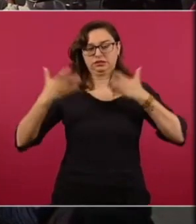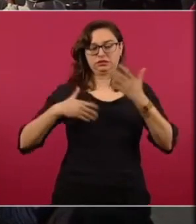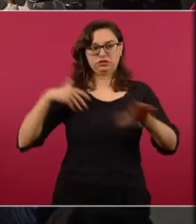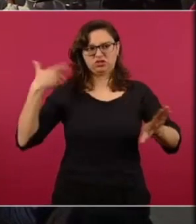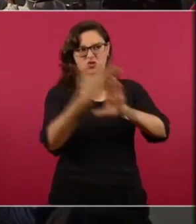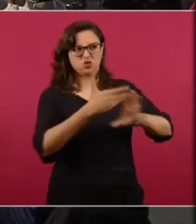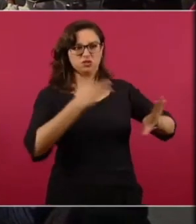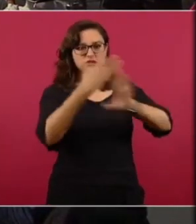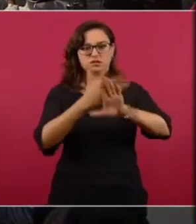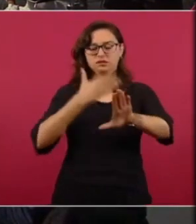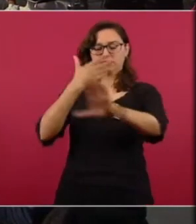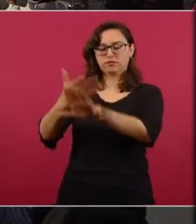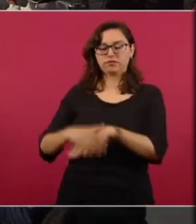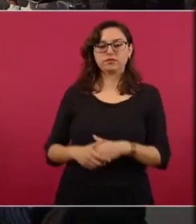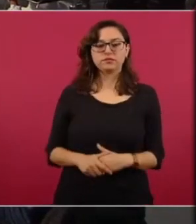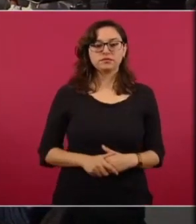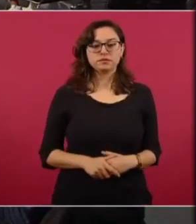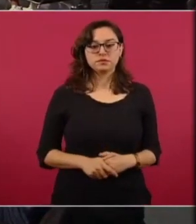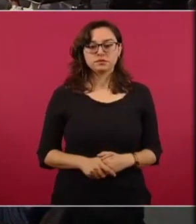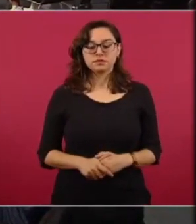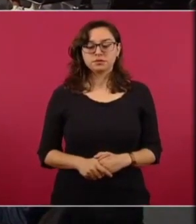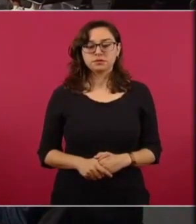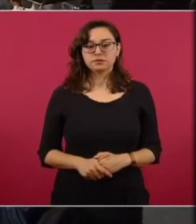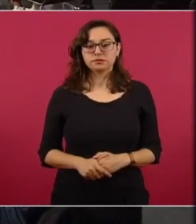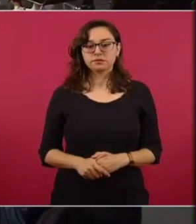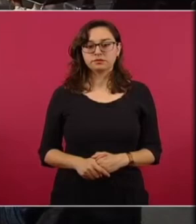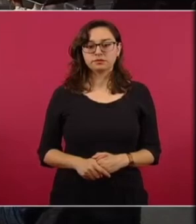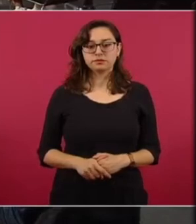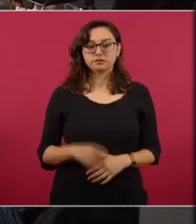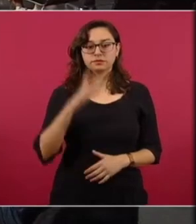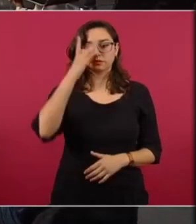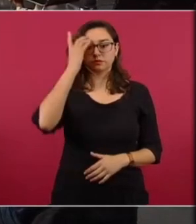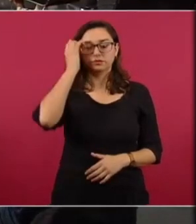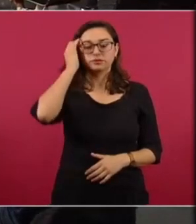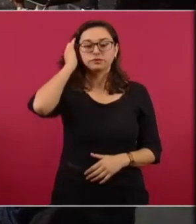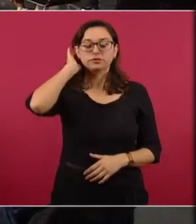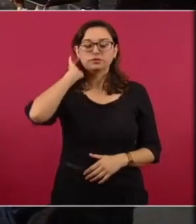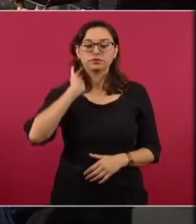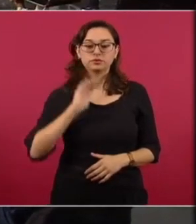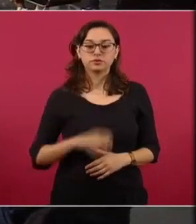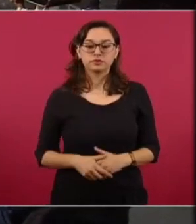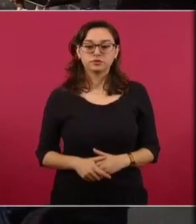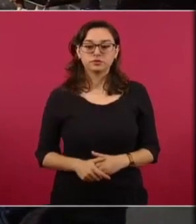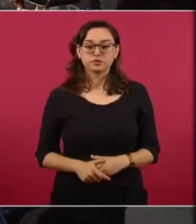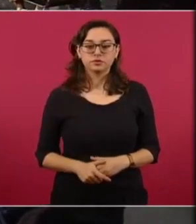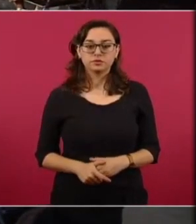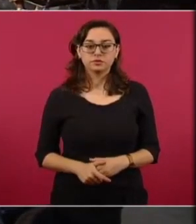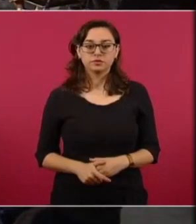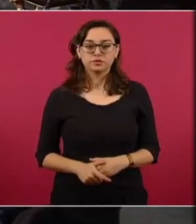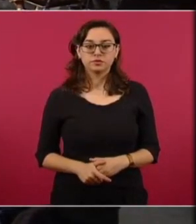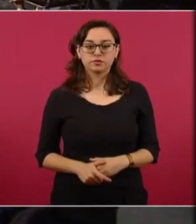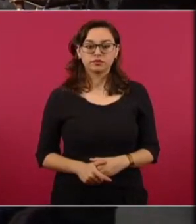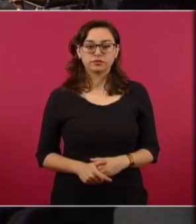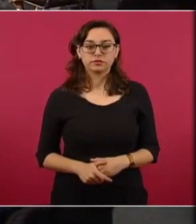mande los oídos está la explicación de todo eso en la página de los oídos está